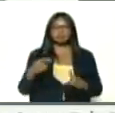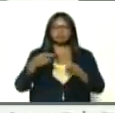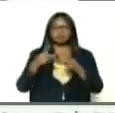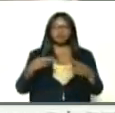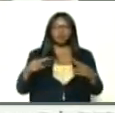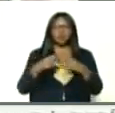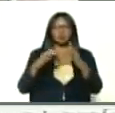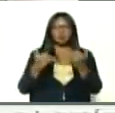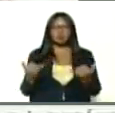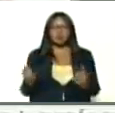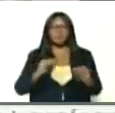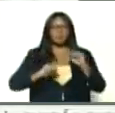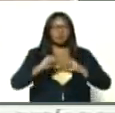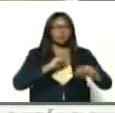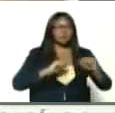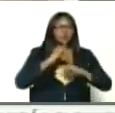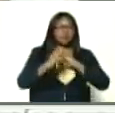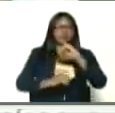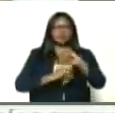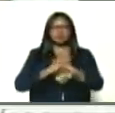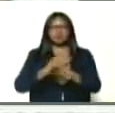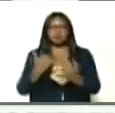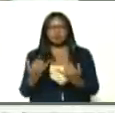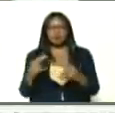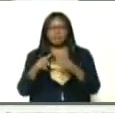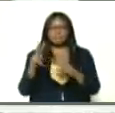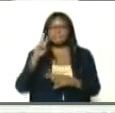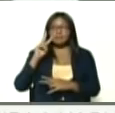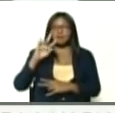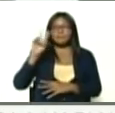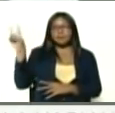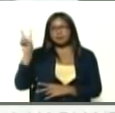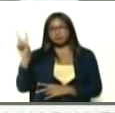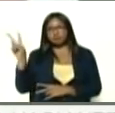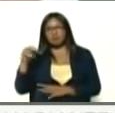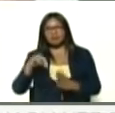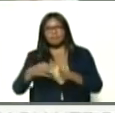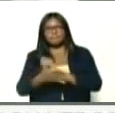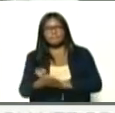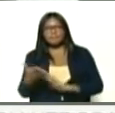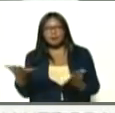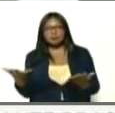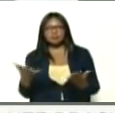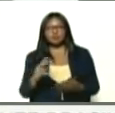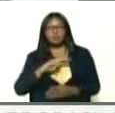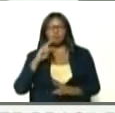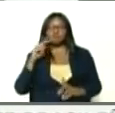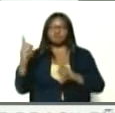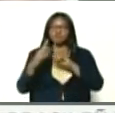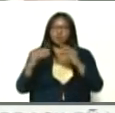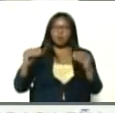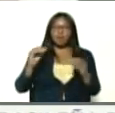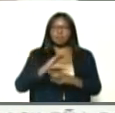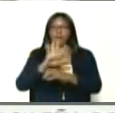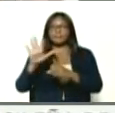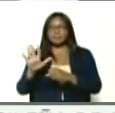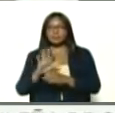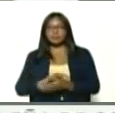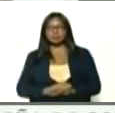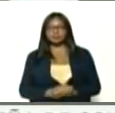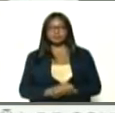encuentro, de movimientos internacionales, que ven en Venezuela, qué está pasando, cómo nos estamos enfrentando, ante la pandemia, cómo estamos